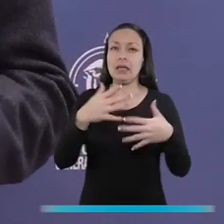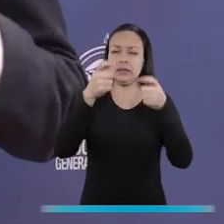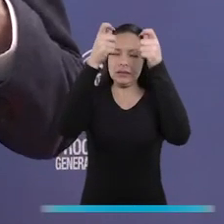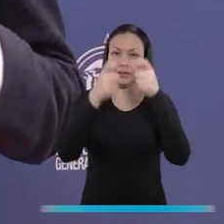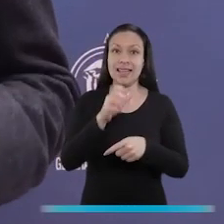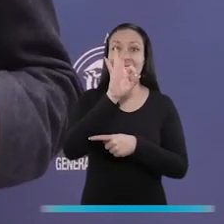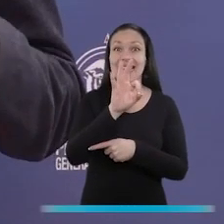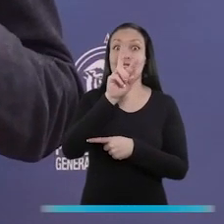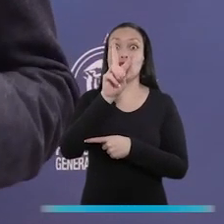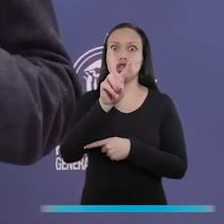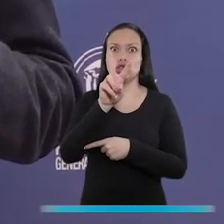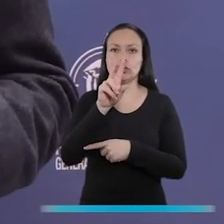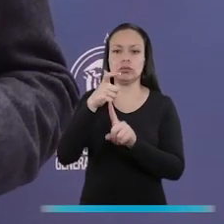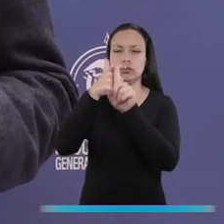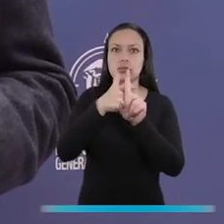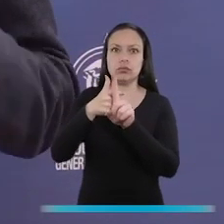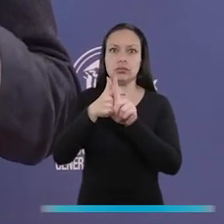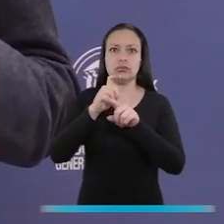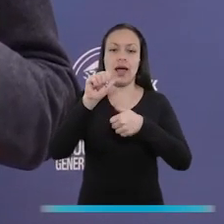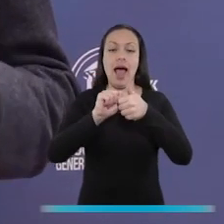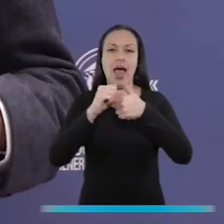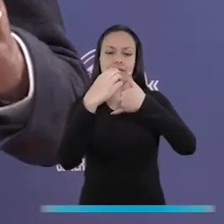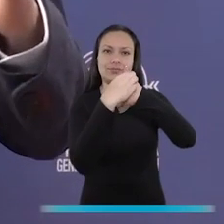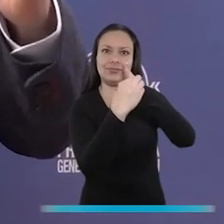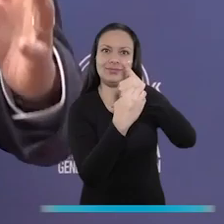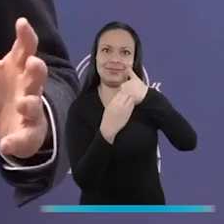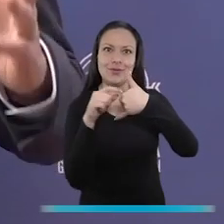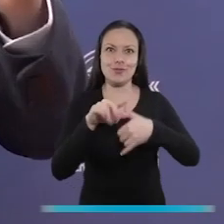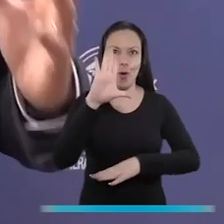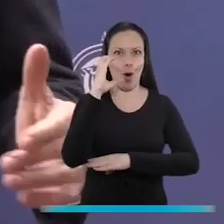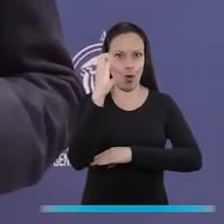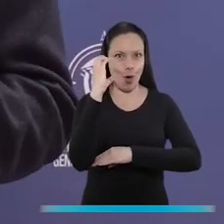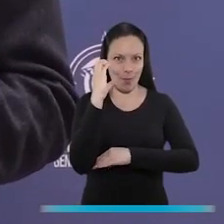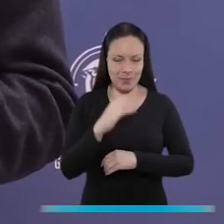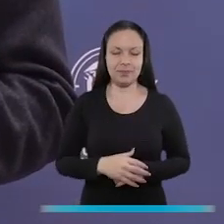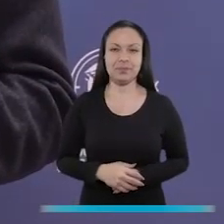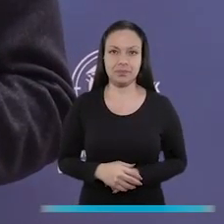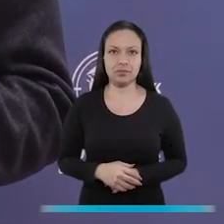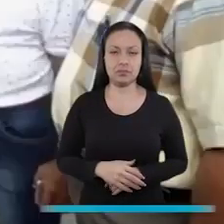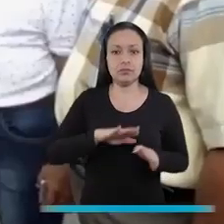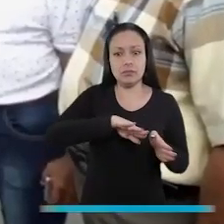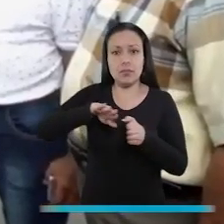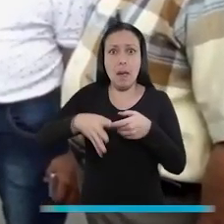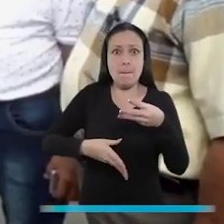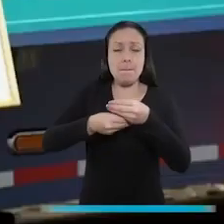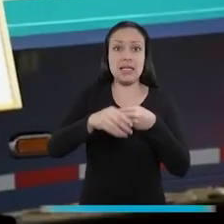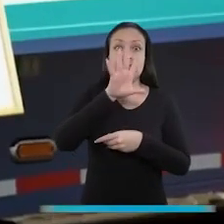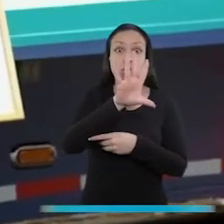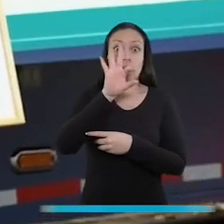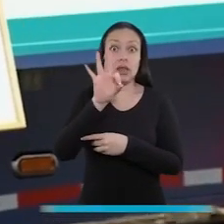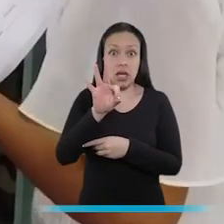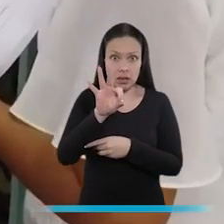Tenemos 32 Procuradurías Regionales correspondiente a las capitales de los 32 departamentos del país y